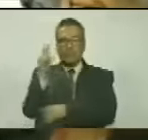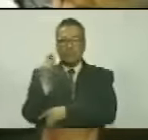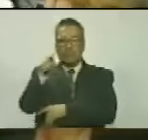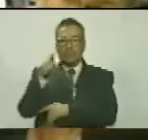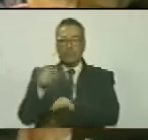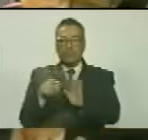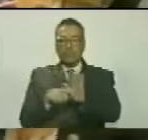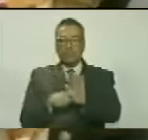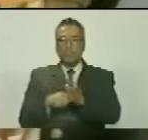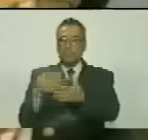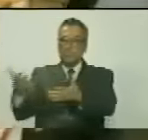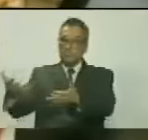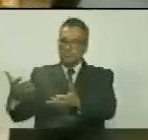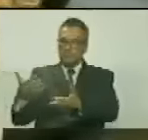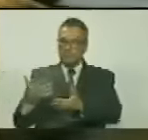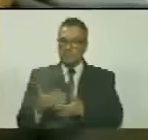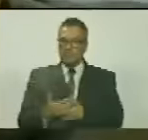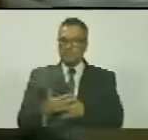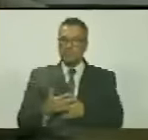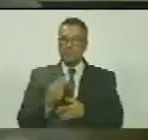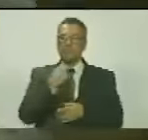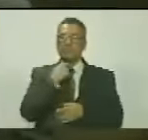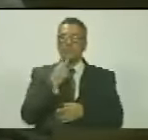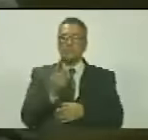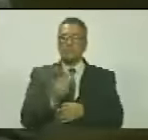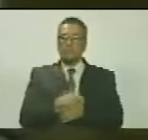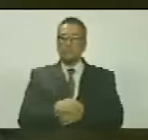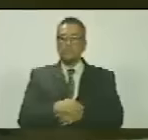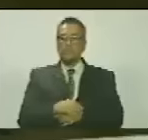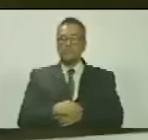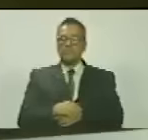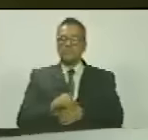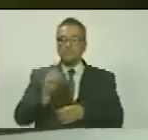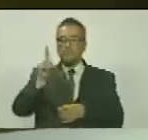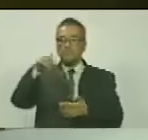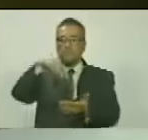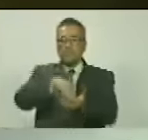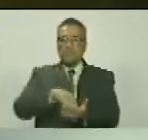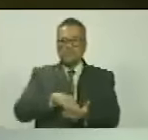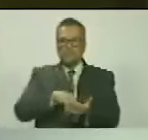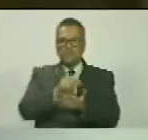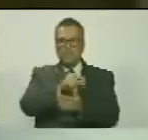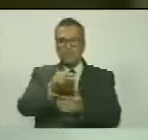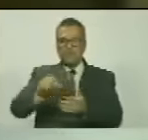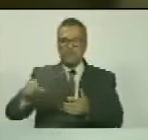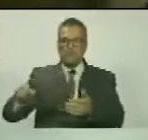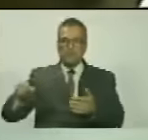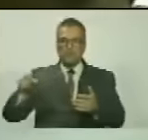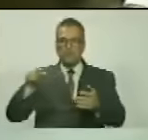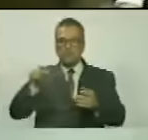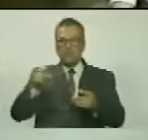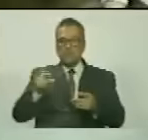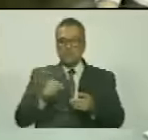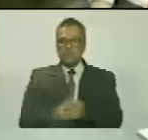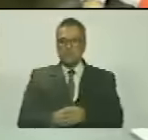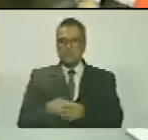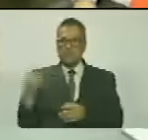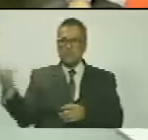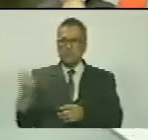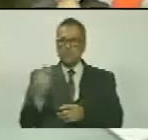trayendo las voces de miles de sifonteños, trayendo